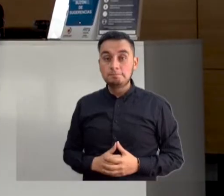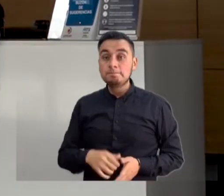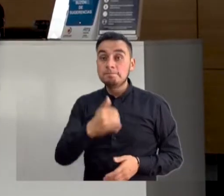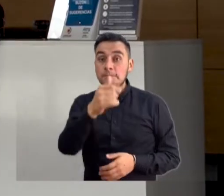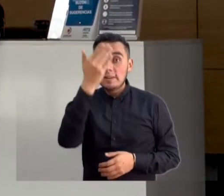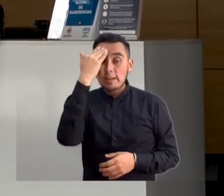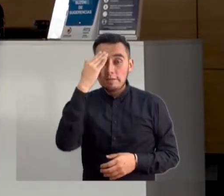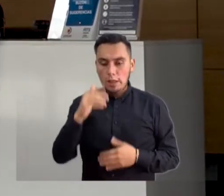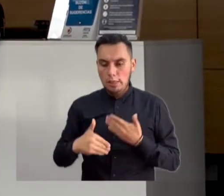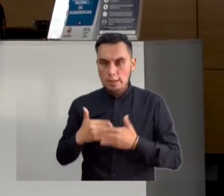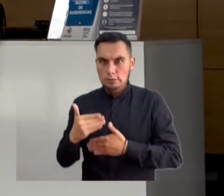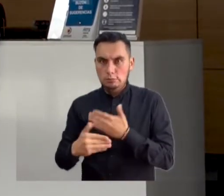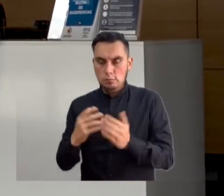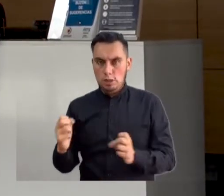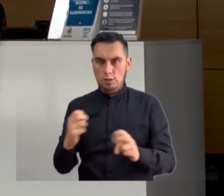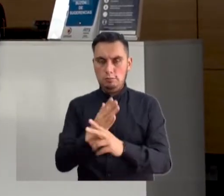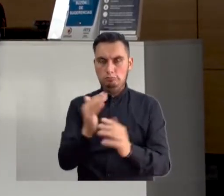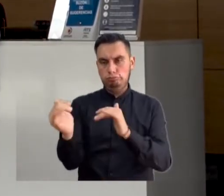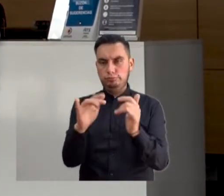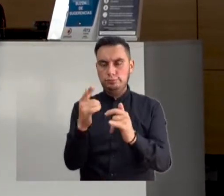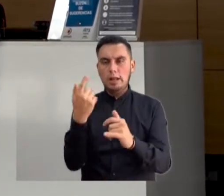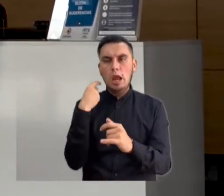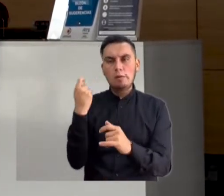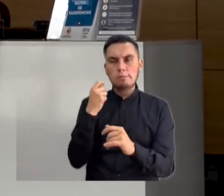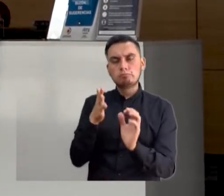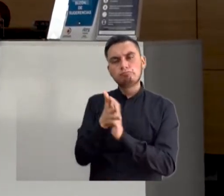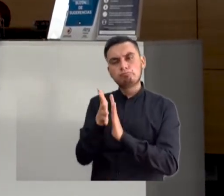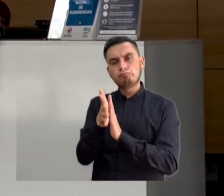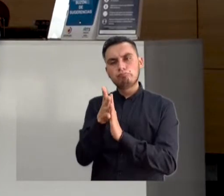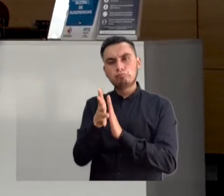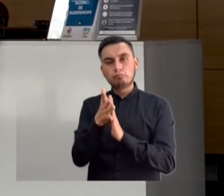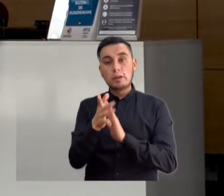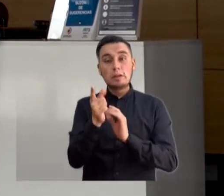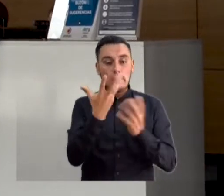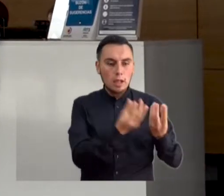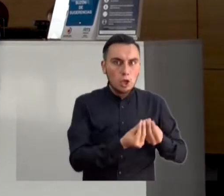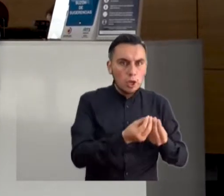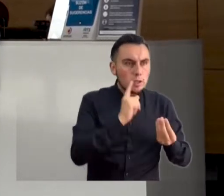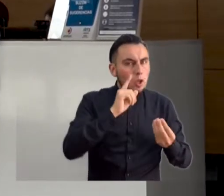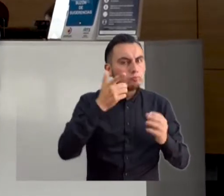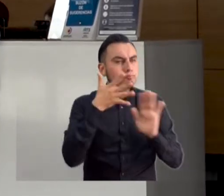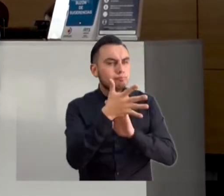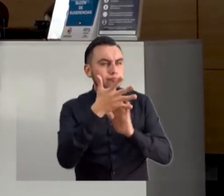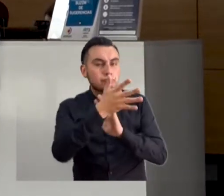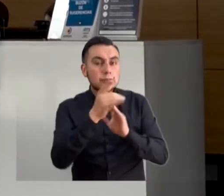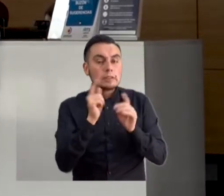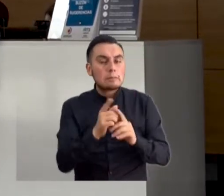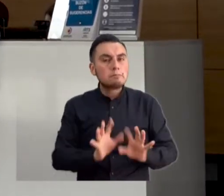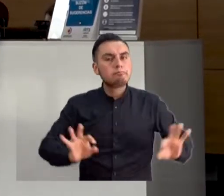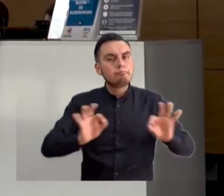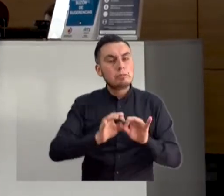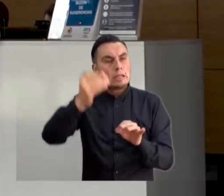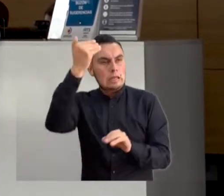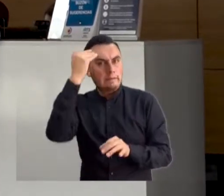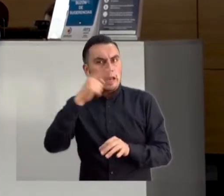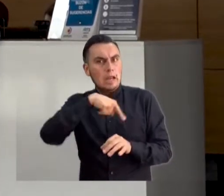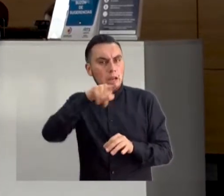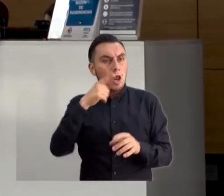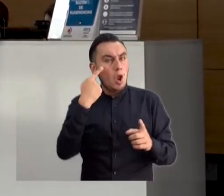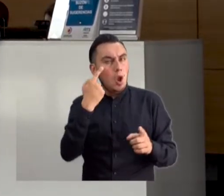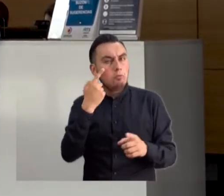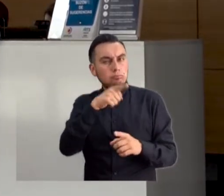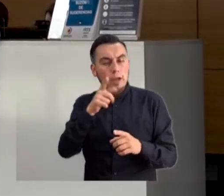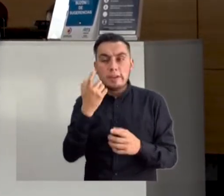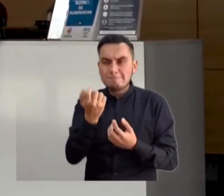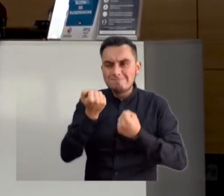La delegada de posconflicto de la Contraloría en el reciente informe presentado al Congreso de la República enfatizó la importancia del